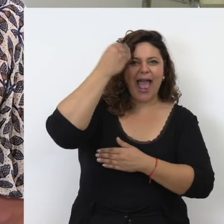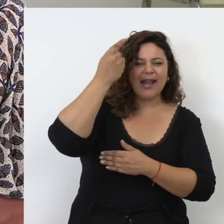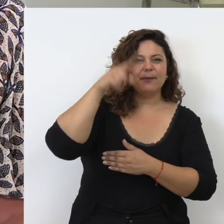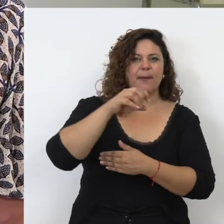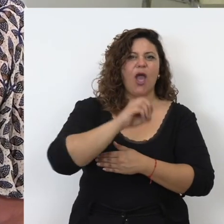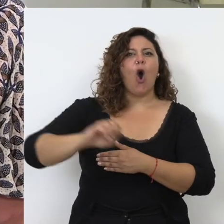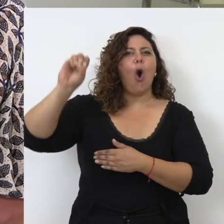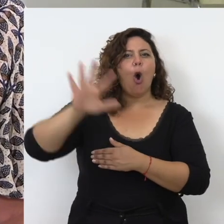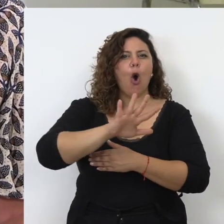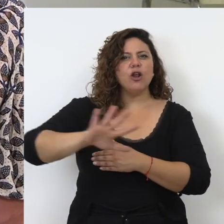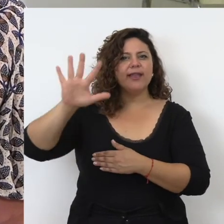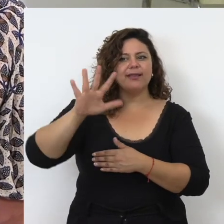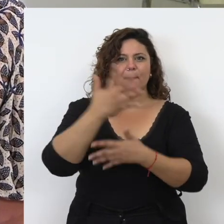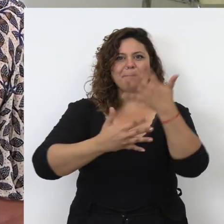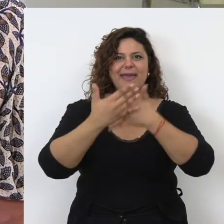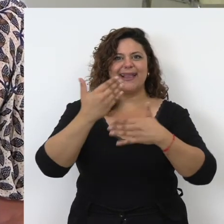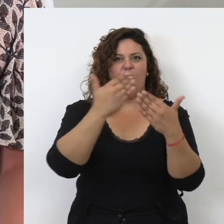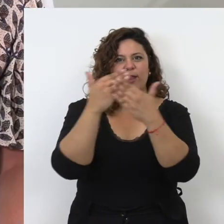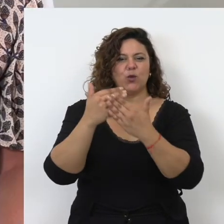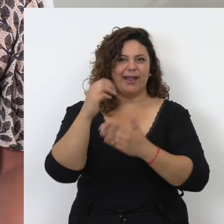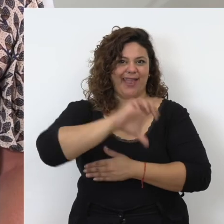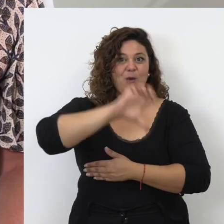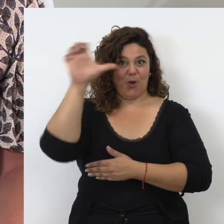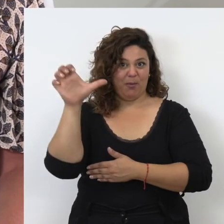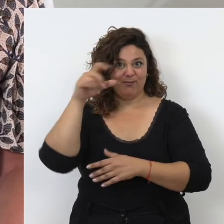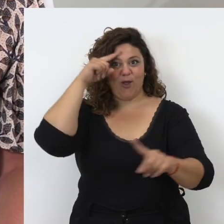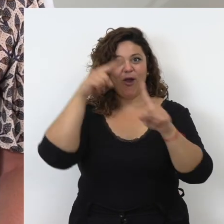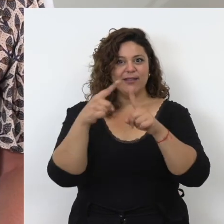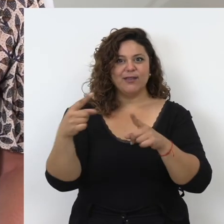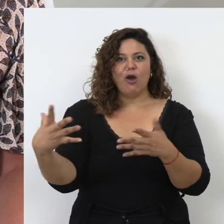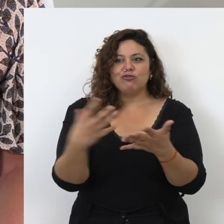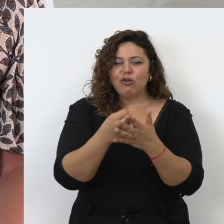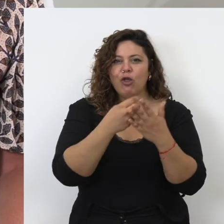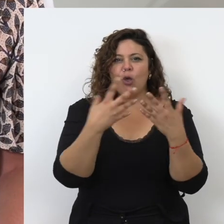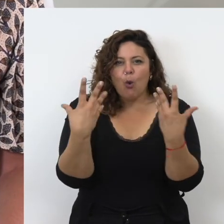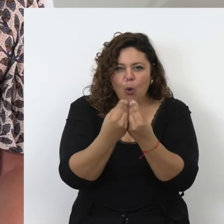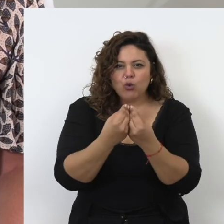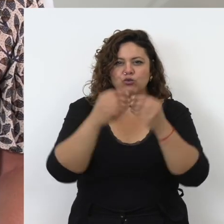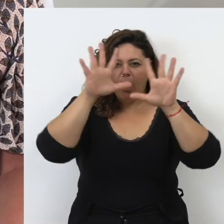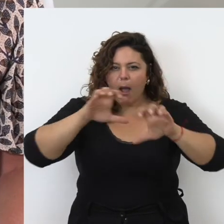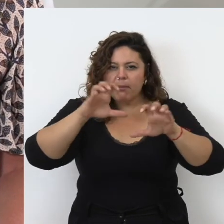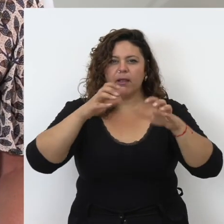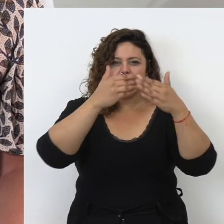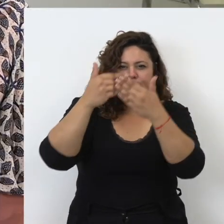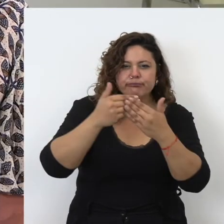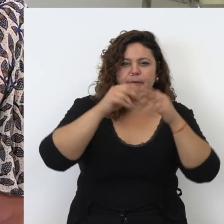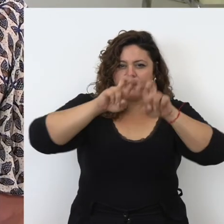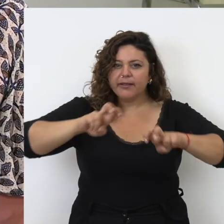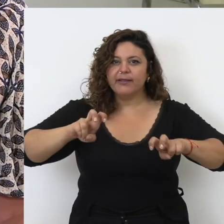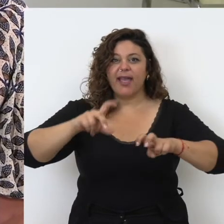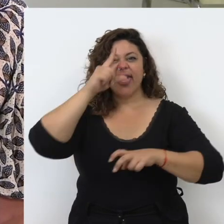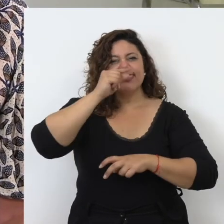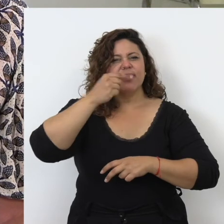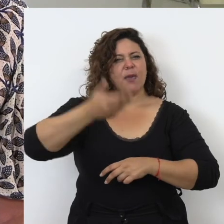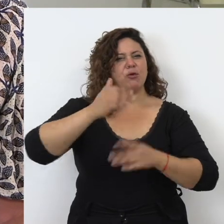oriente próximo con estudiantes europeos la idea es que estos estudiantes trabajen juntos y aprendan e investiguen en